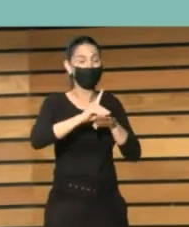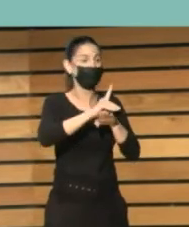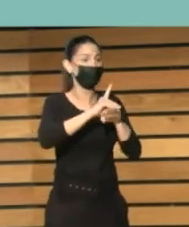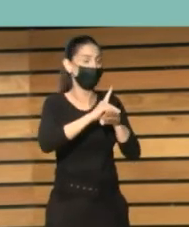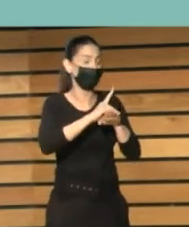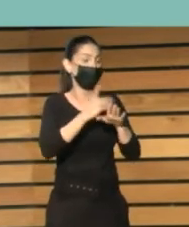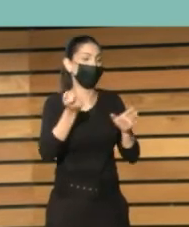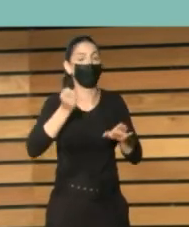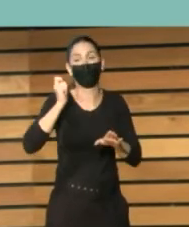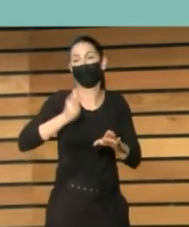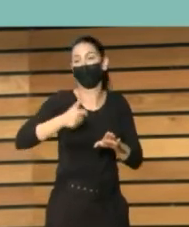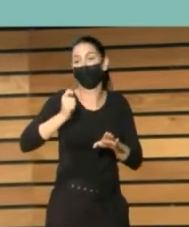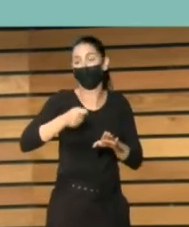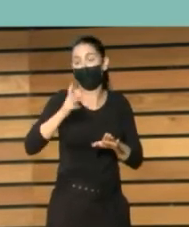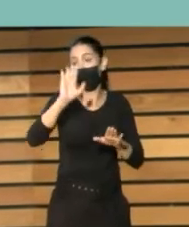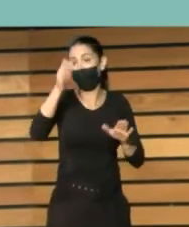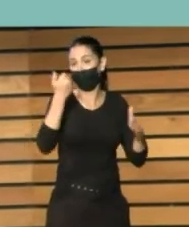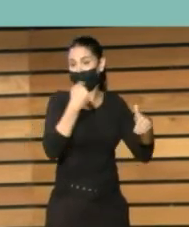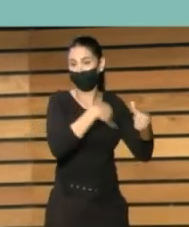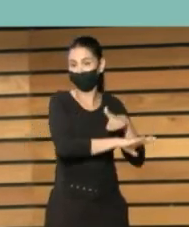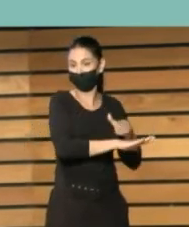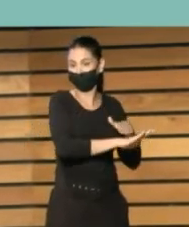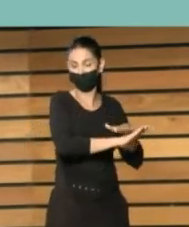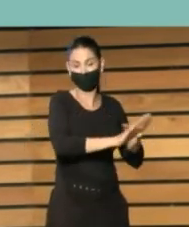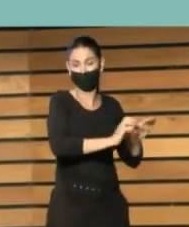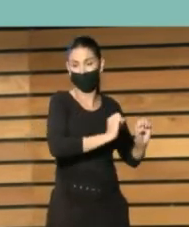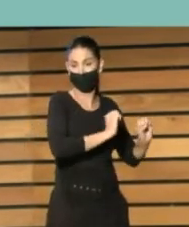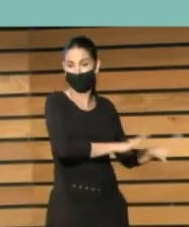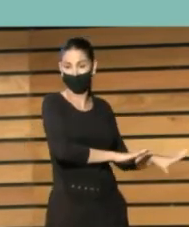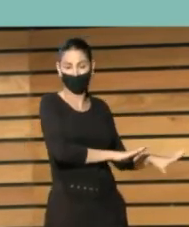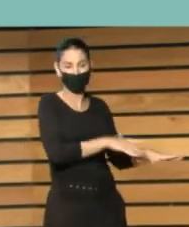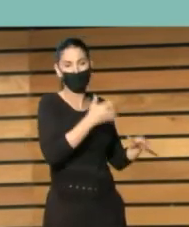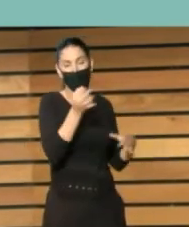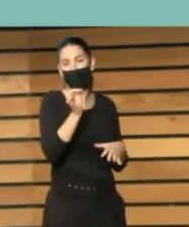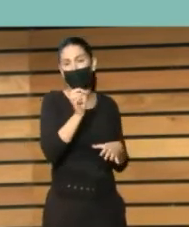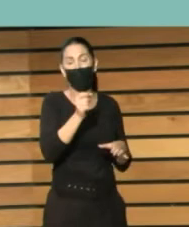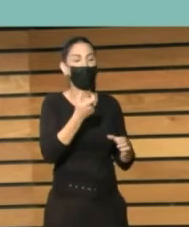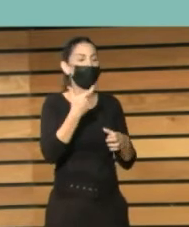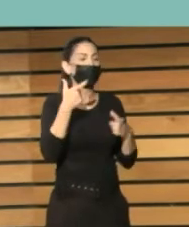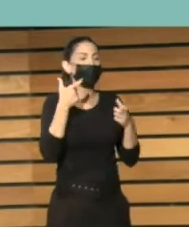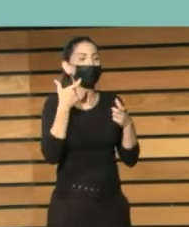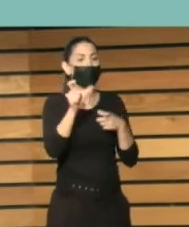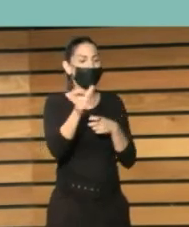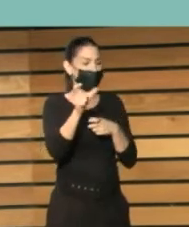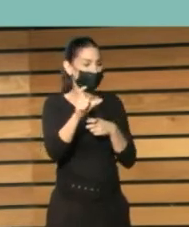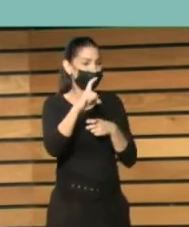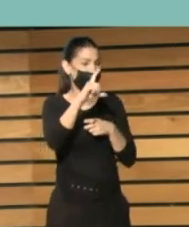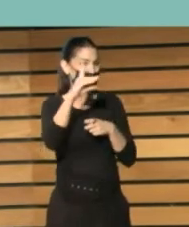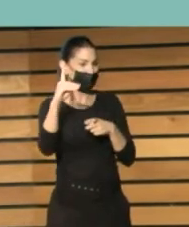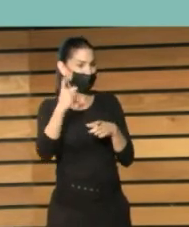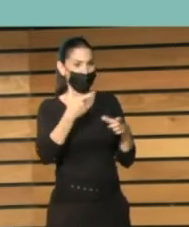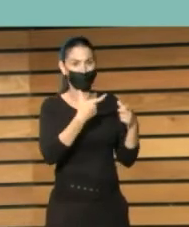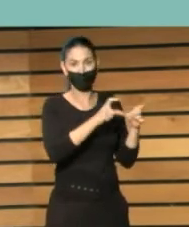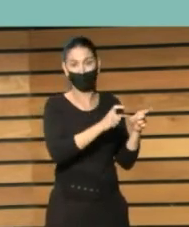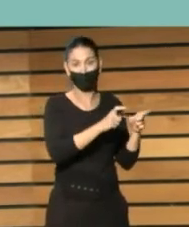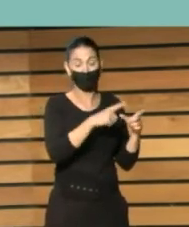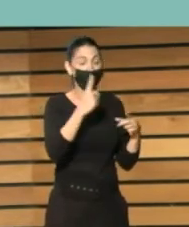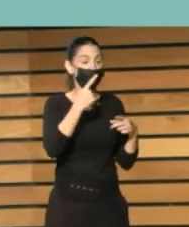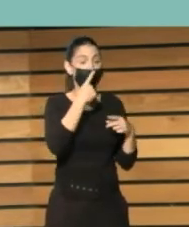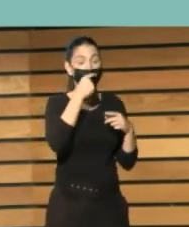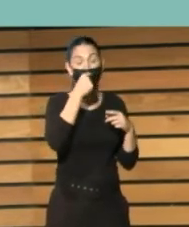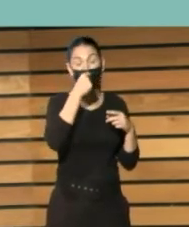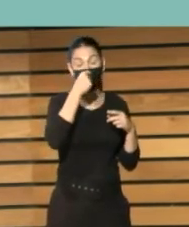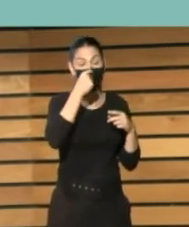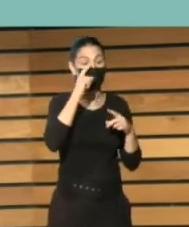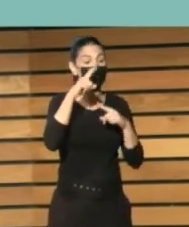pasado muchas veces, se quedan en un cajón, a veces en CDs, con lo cual, al cabo de unos años, si no tiene